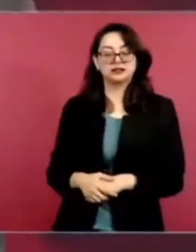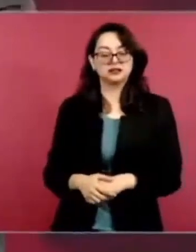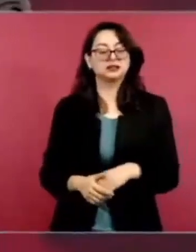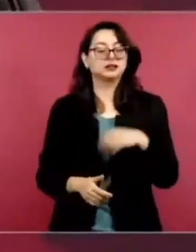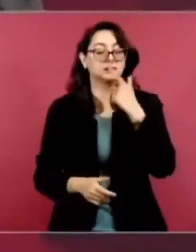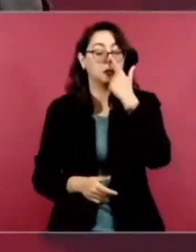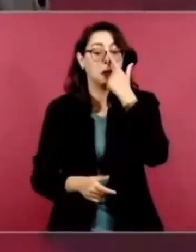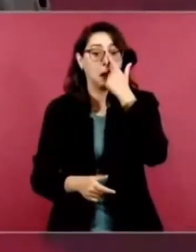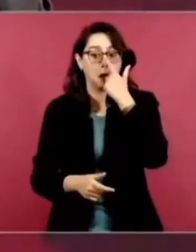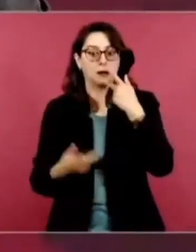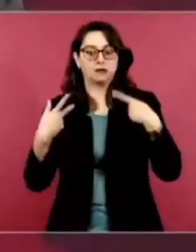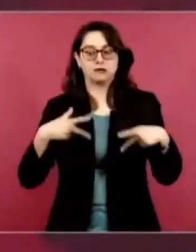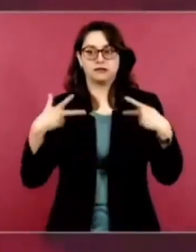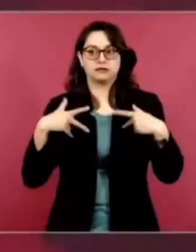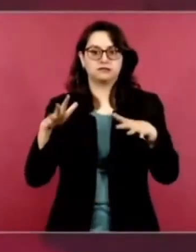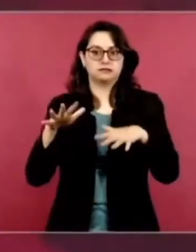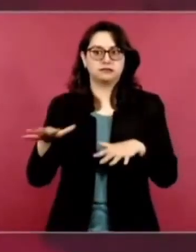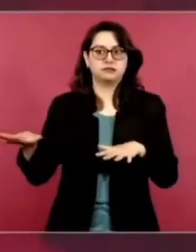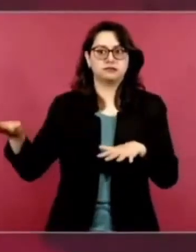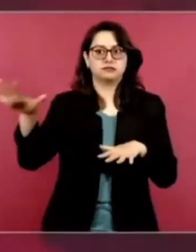Entonces, imagínese.